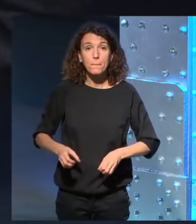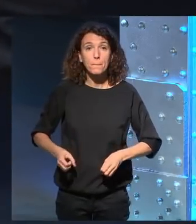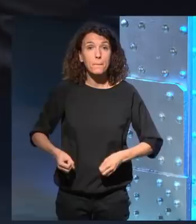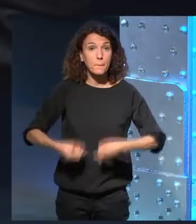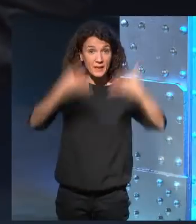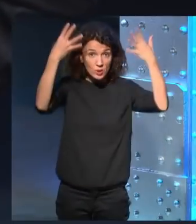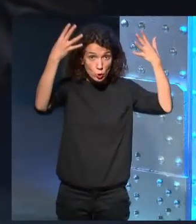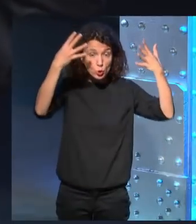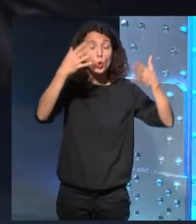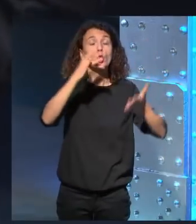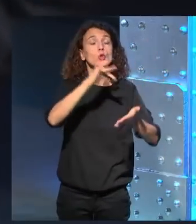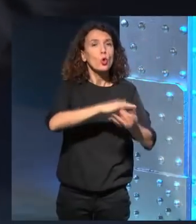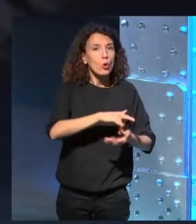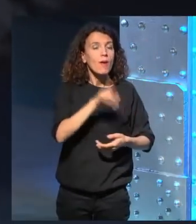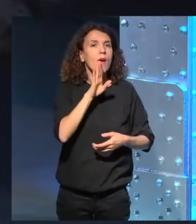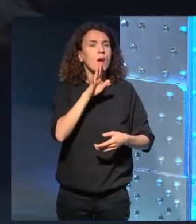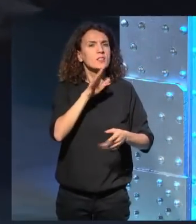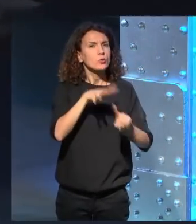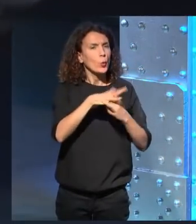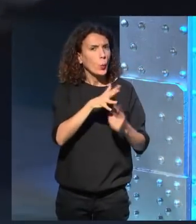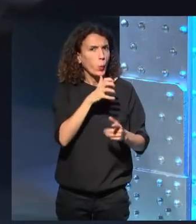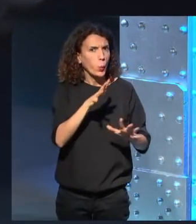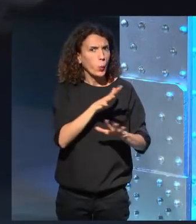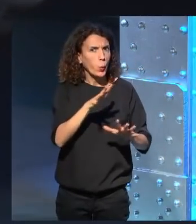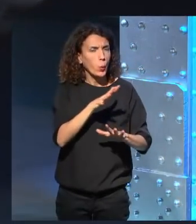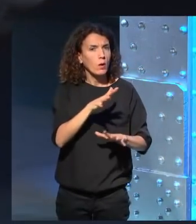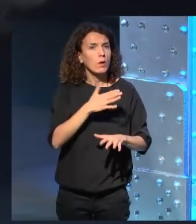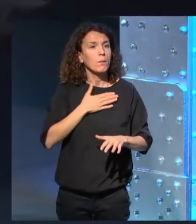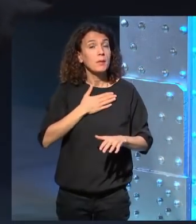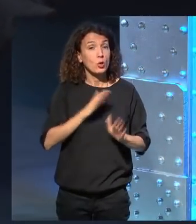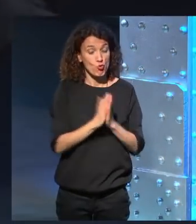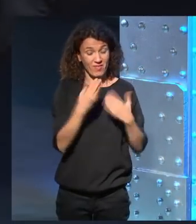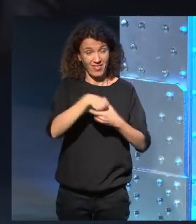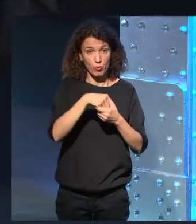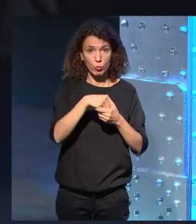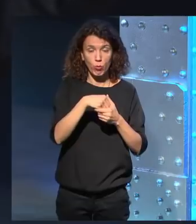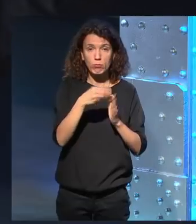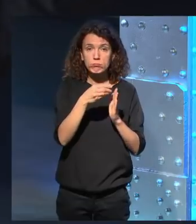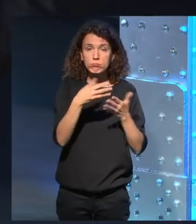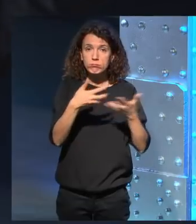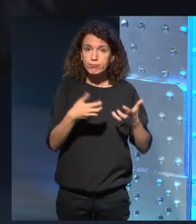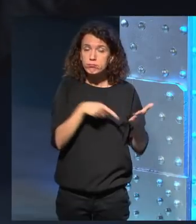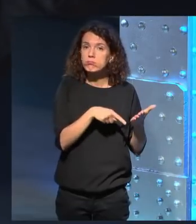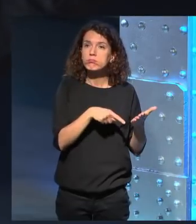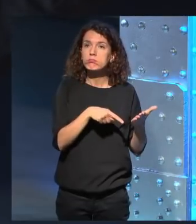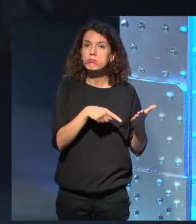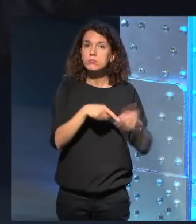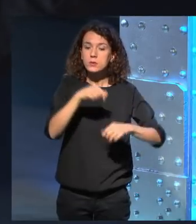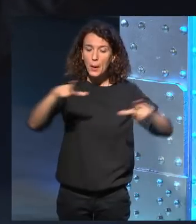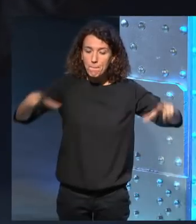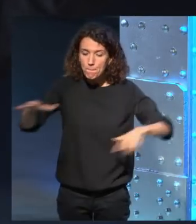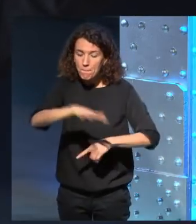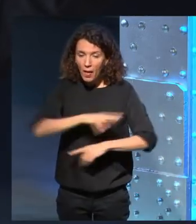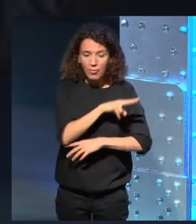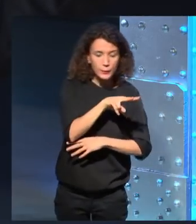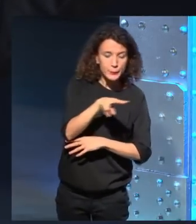suceden estas escenas terroríficas en mi novela no se alcanza a ver la plaza las